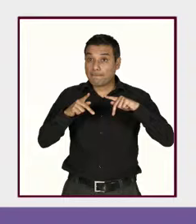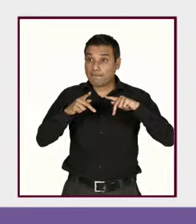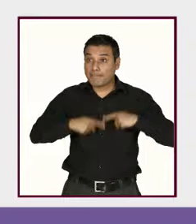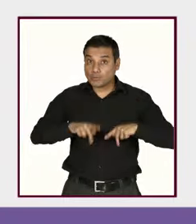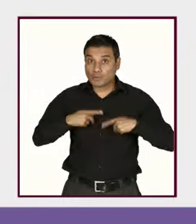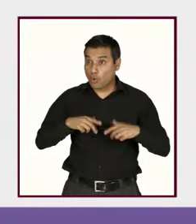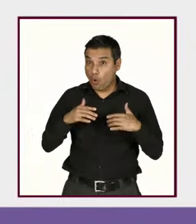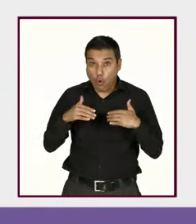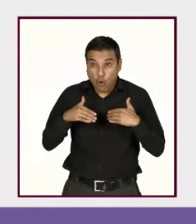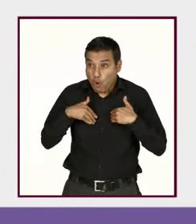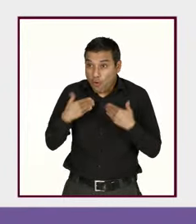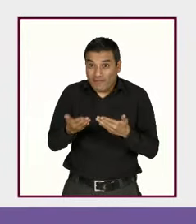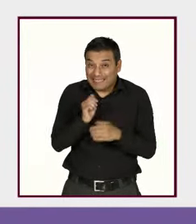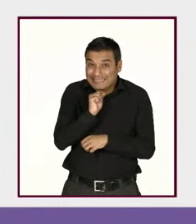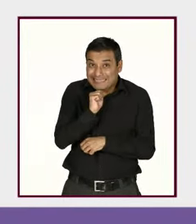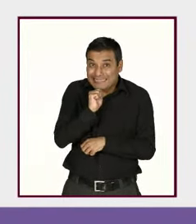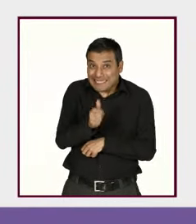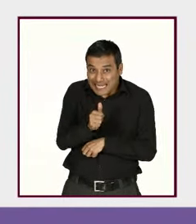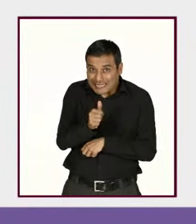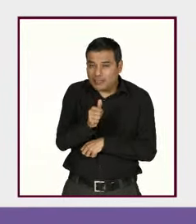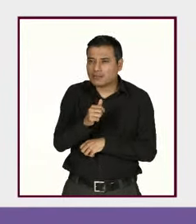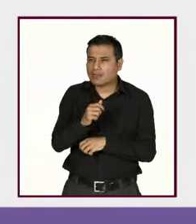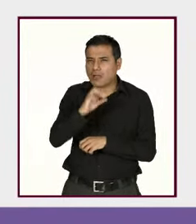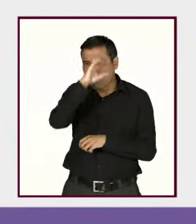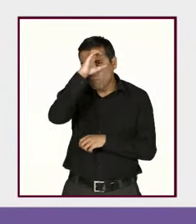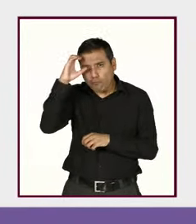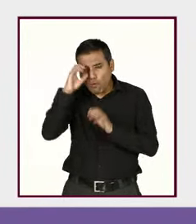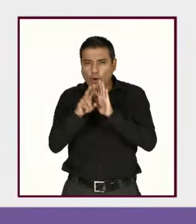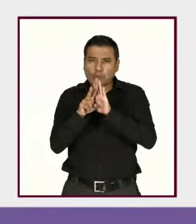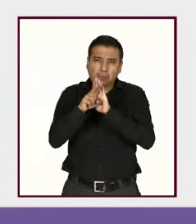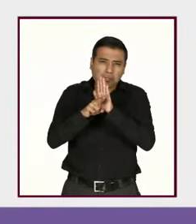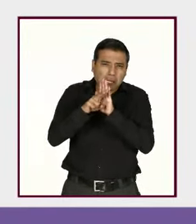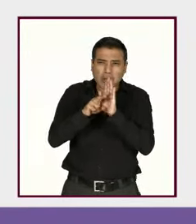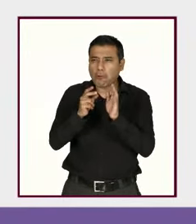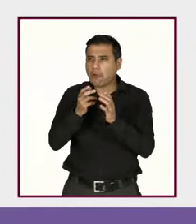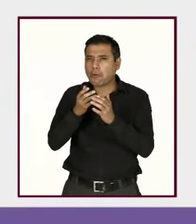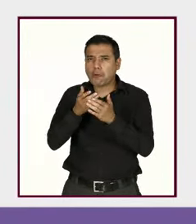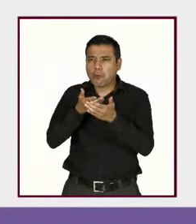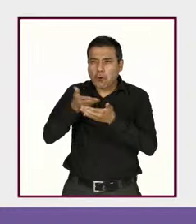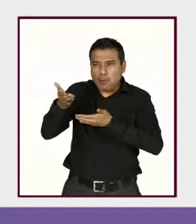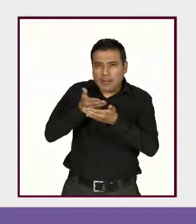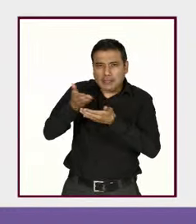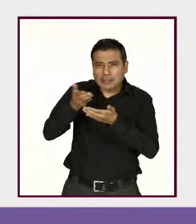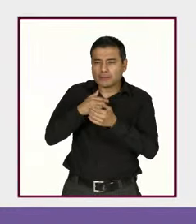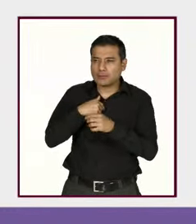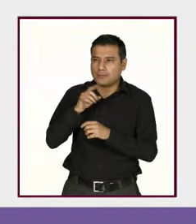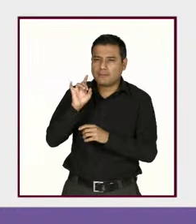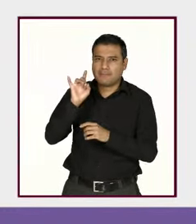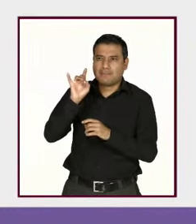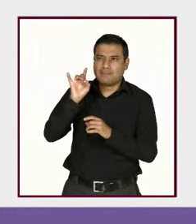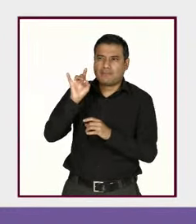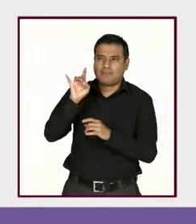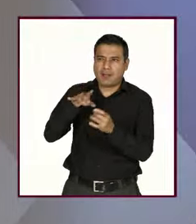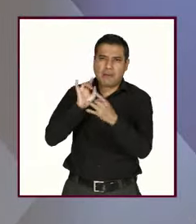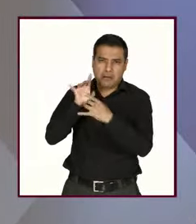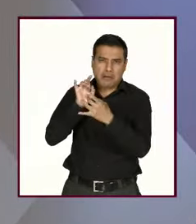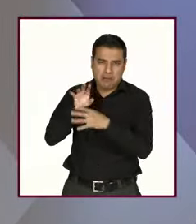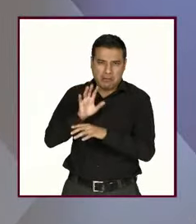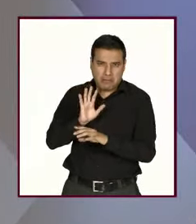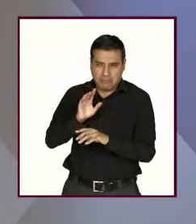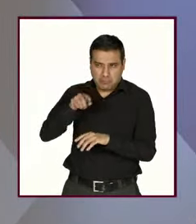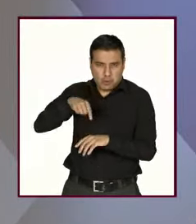esta puede difundir este material que en una primera instancia compartimos bajo un consentimiento y una intención